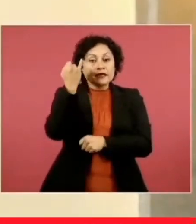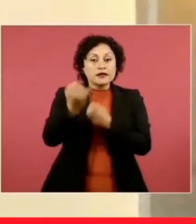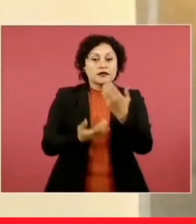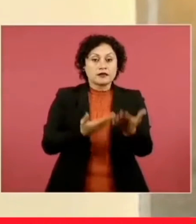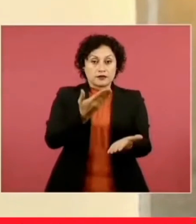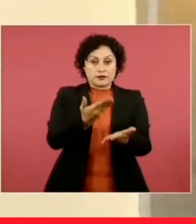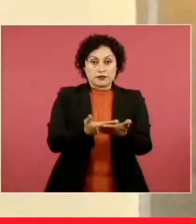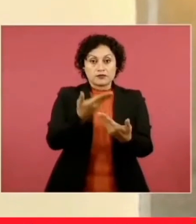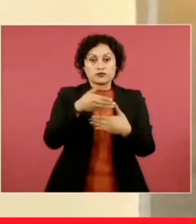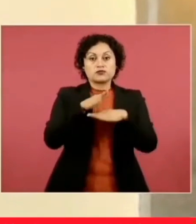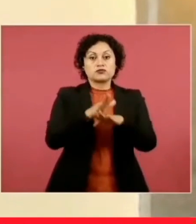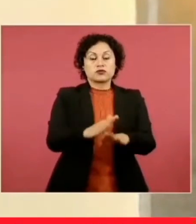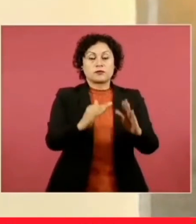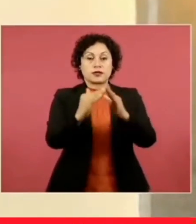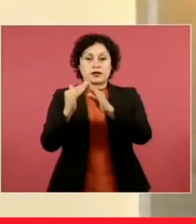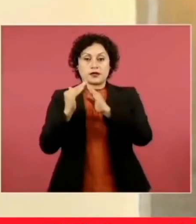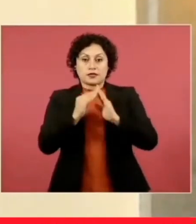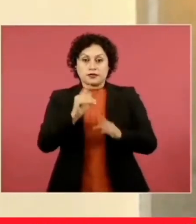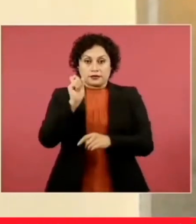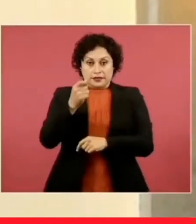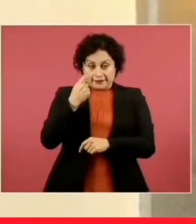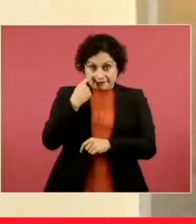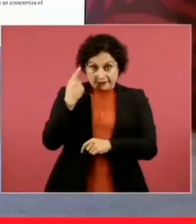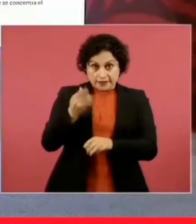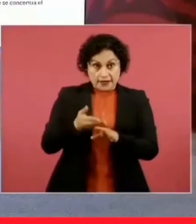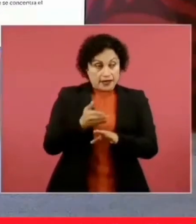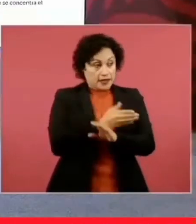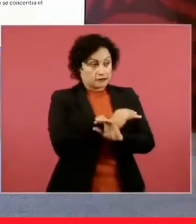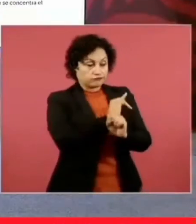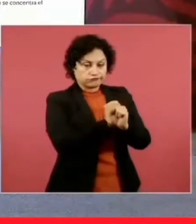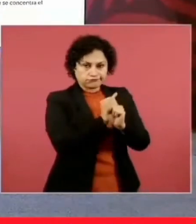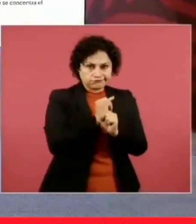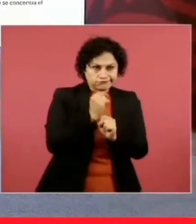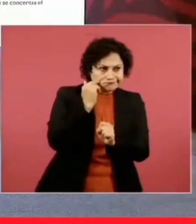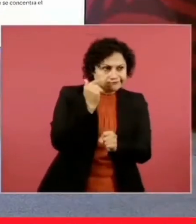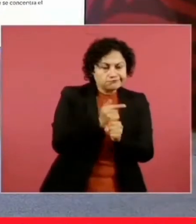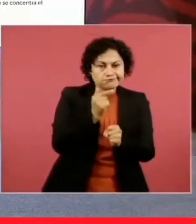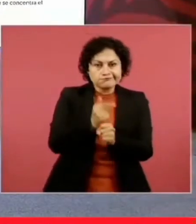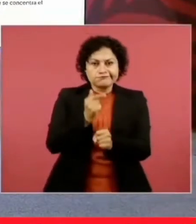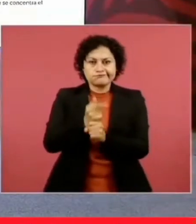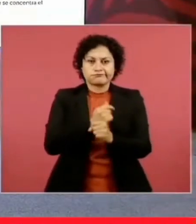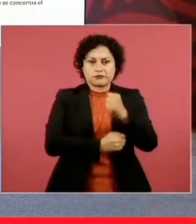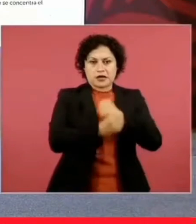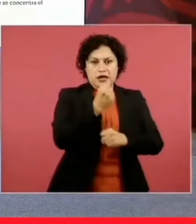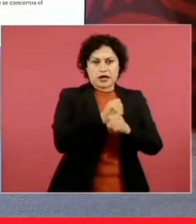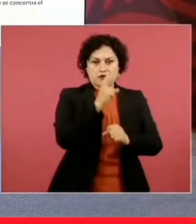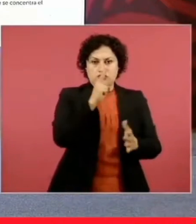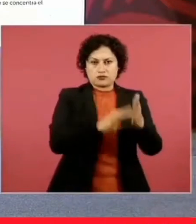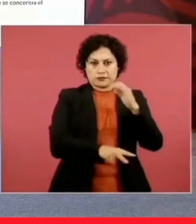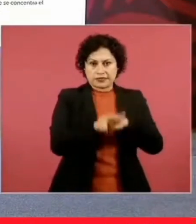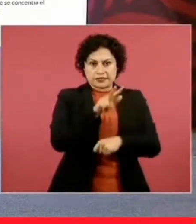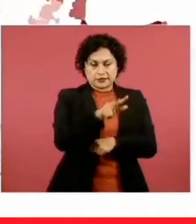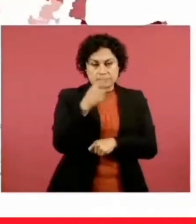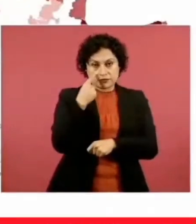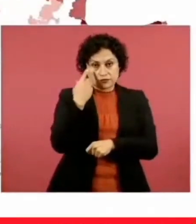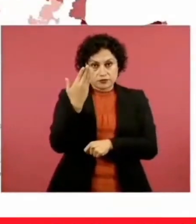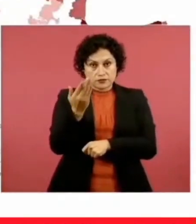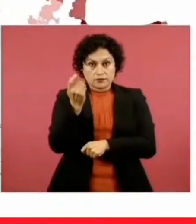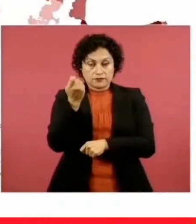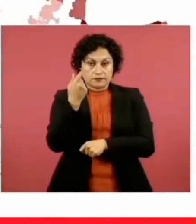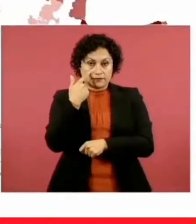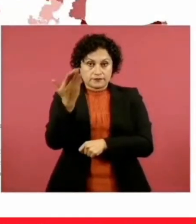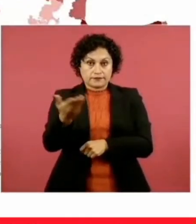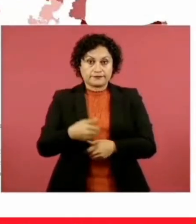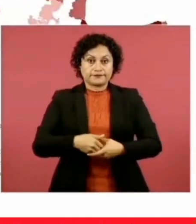administración. Vemos lo que corresponde el diagnóstico del rezago habitacional que teníamos en el 2018. Podrán ver ustedes que cuando nosotros